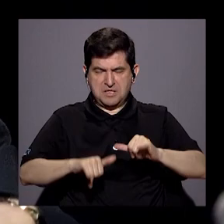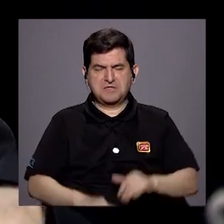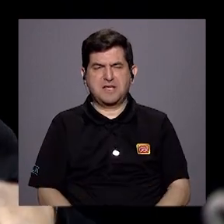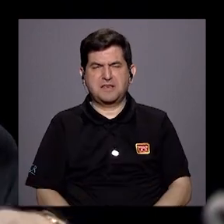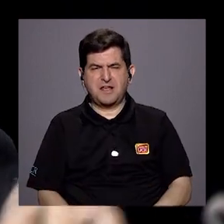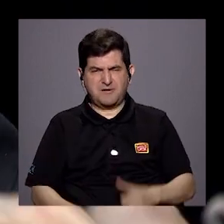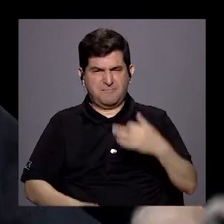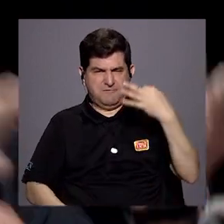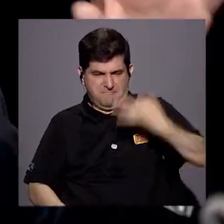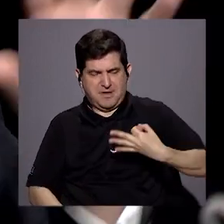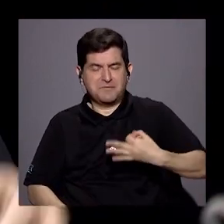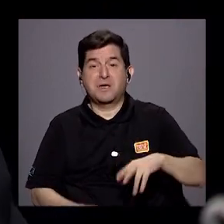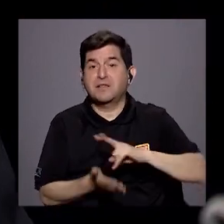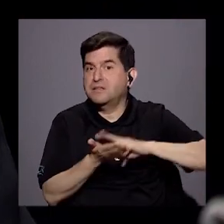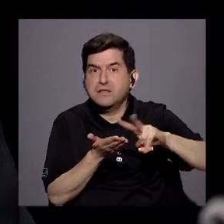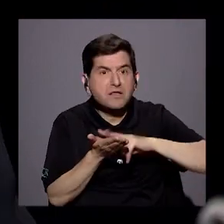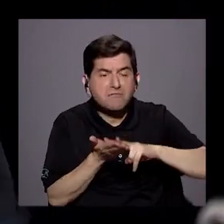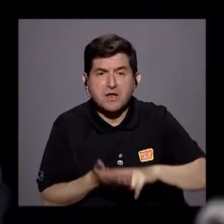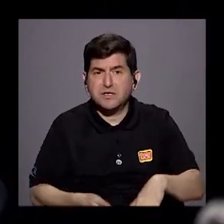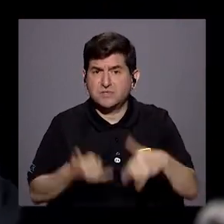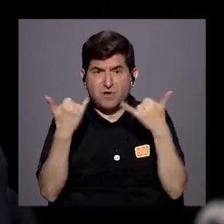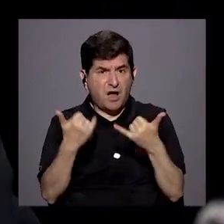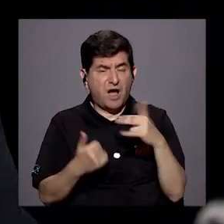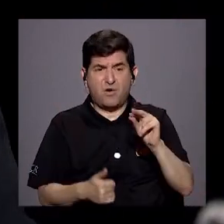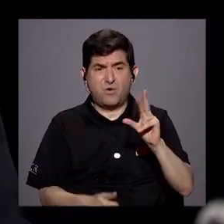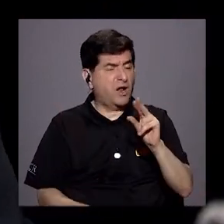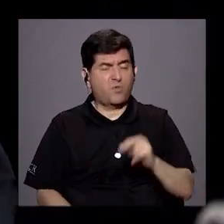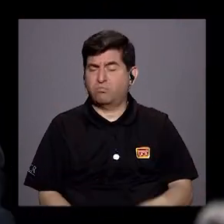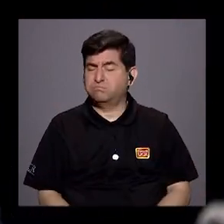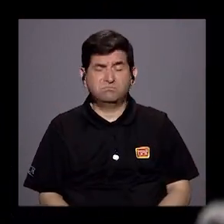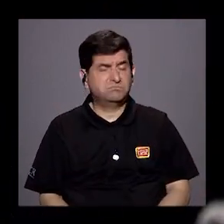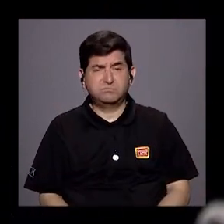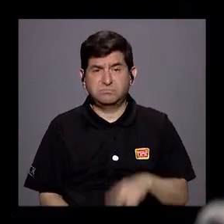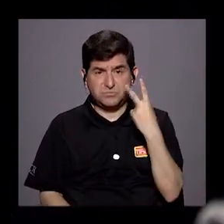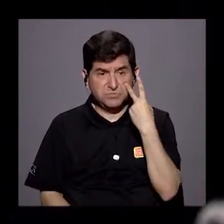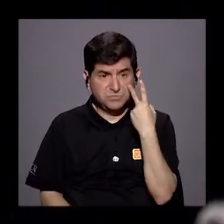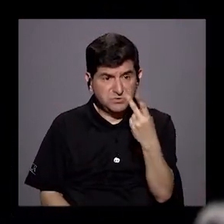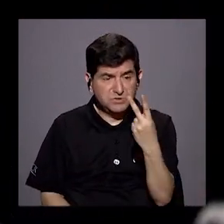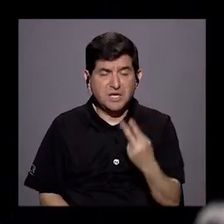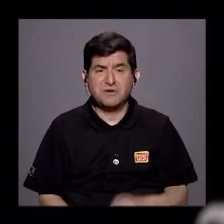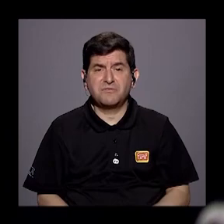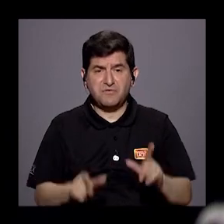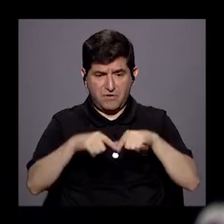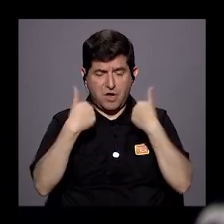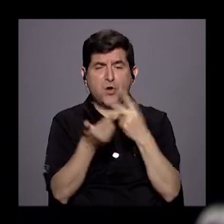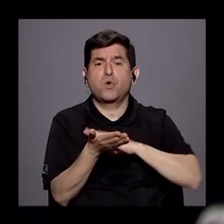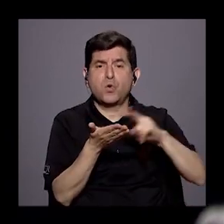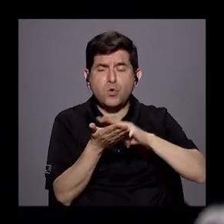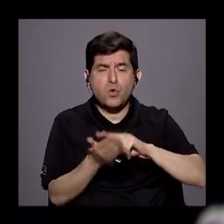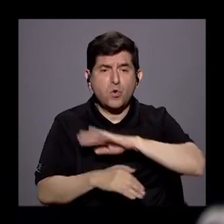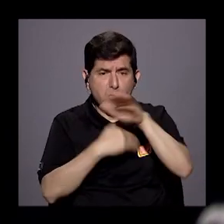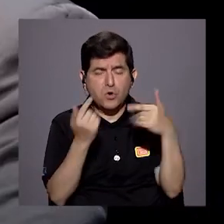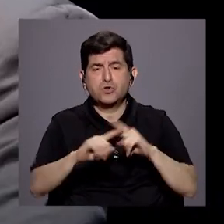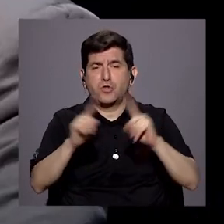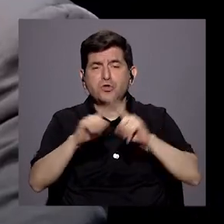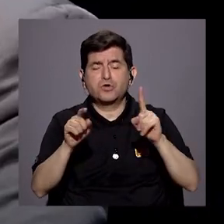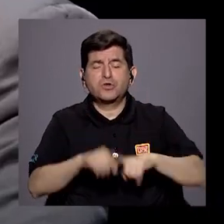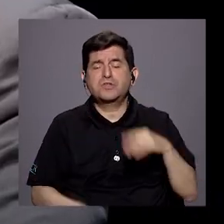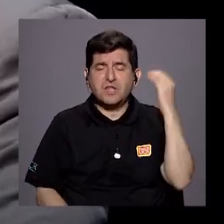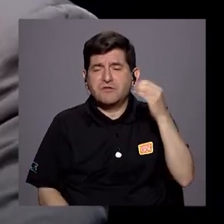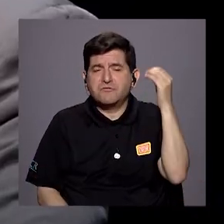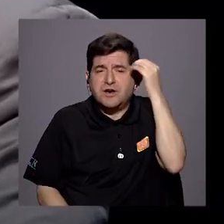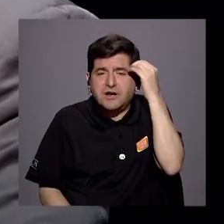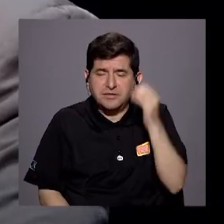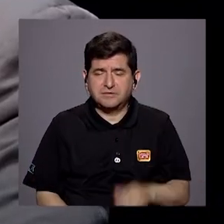muy monolíticos como Liberación Nacional, son hoy monolíticos. Usted ve hoy que en la fracción de Liberación... Todos patean para diferente lugar.